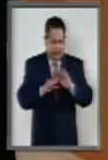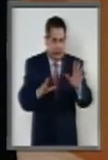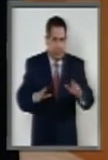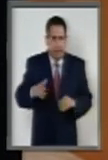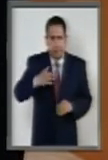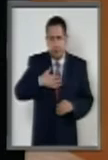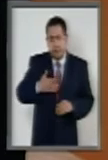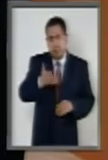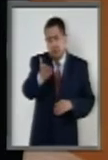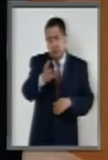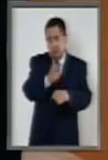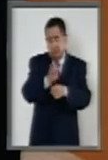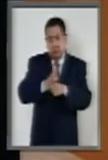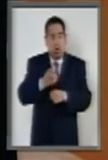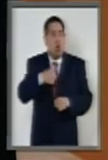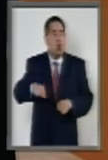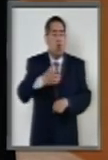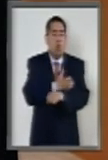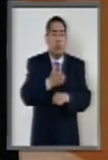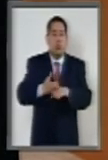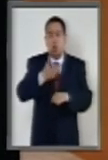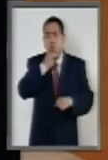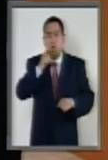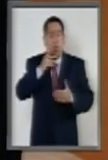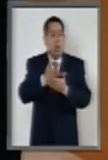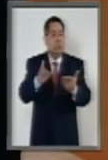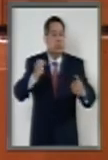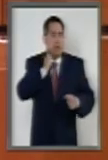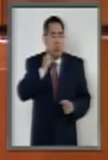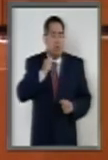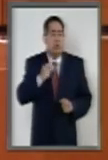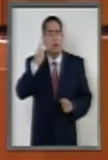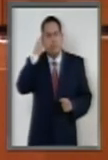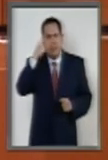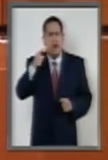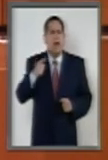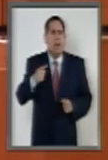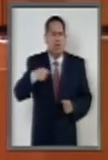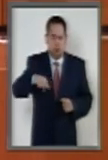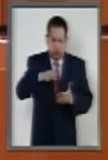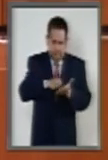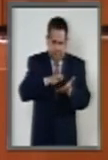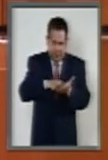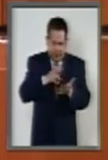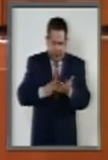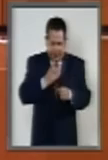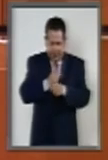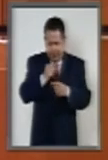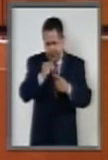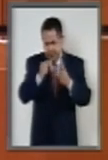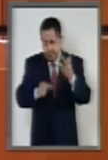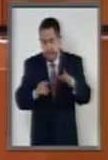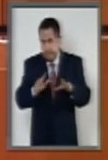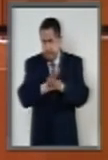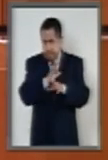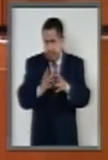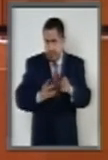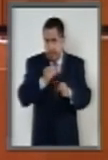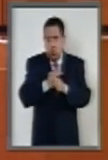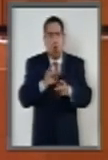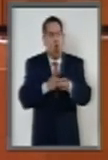yo invito compañeras y compañeros senadores a que corrijamos este dictamen y le